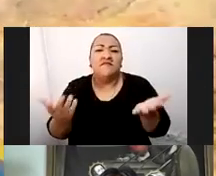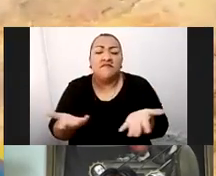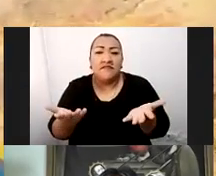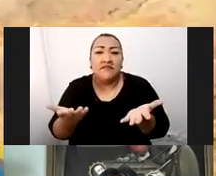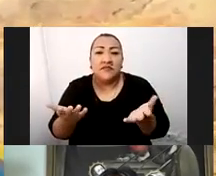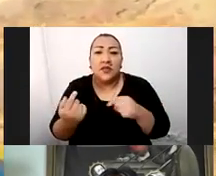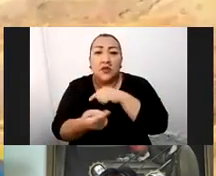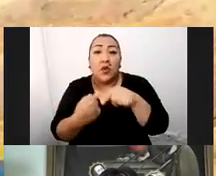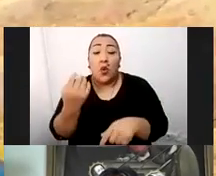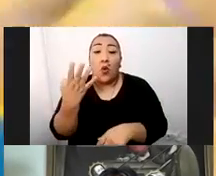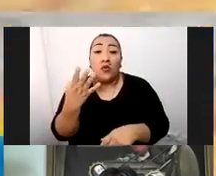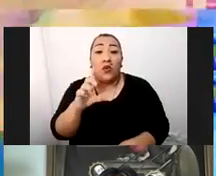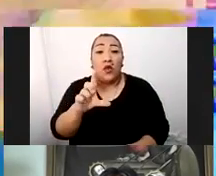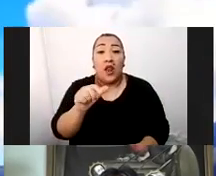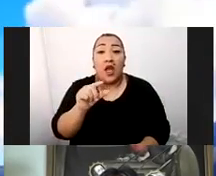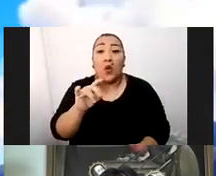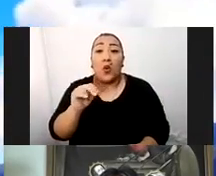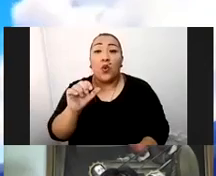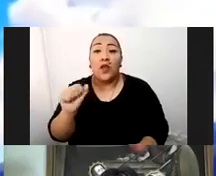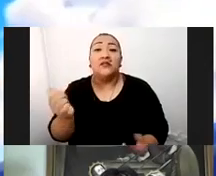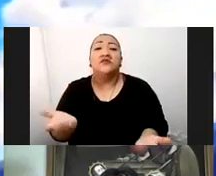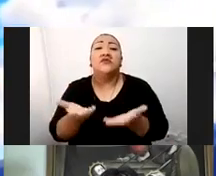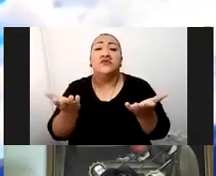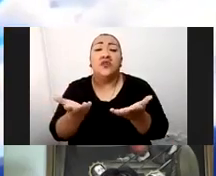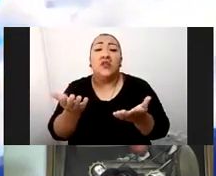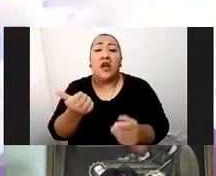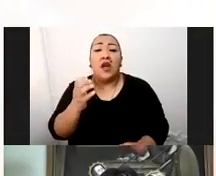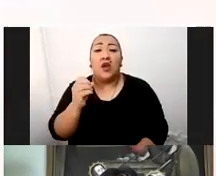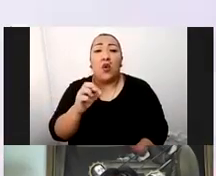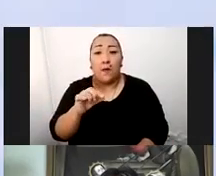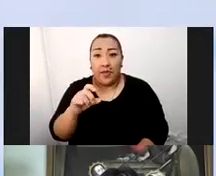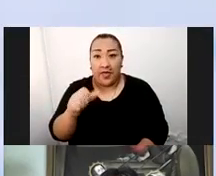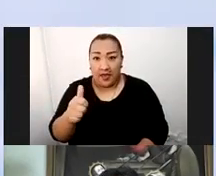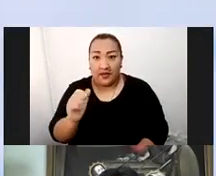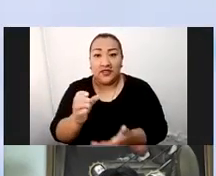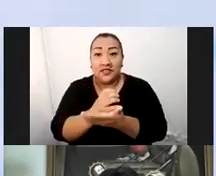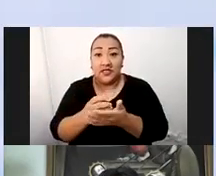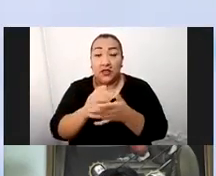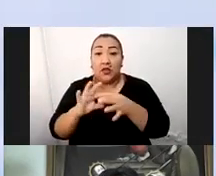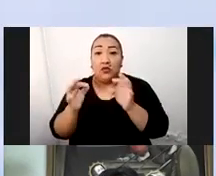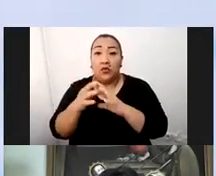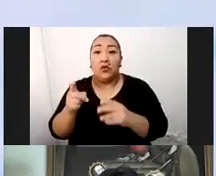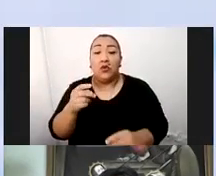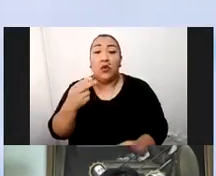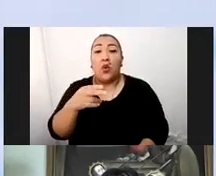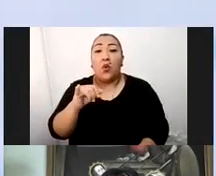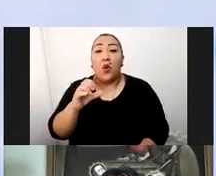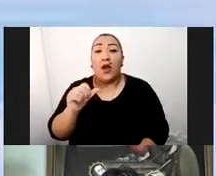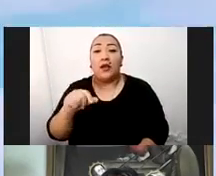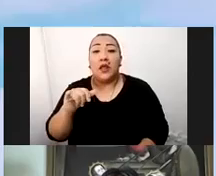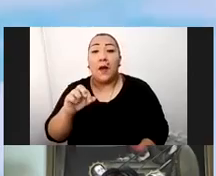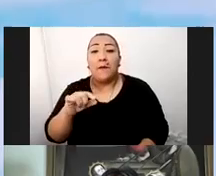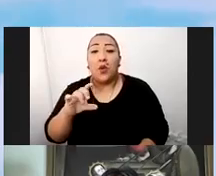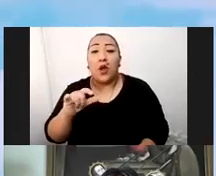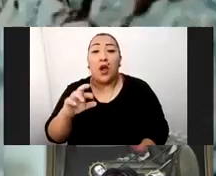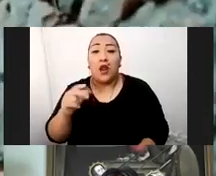Lagunas, que se encuentran en el Distrito de Acopía. Centro Arqueológico de Guajra Pucara, con terrazas,